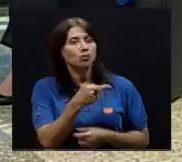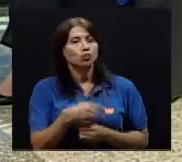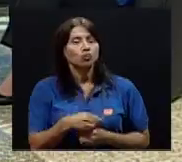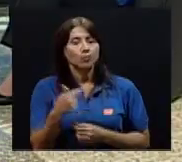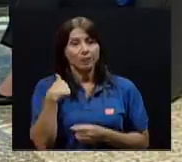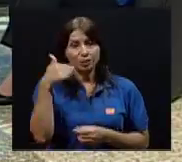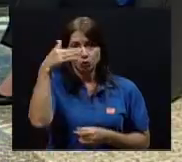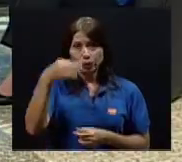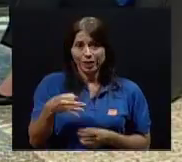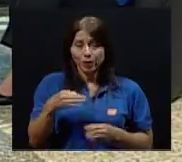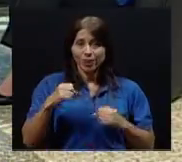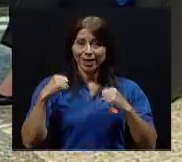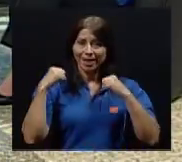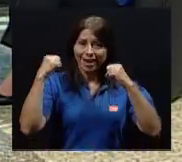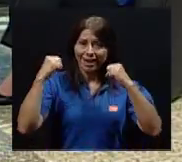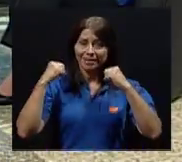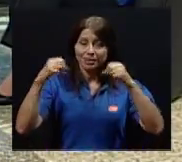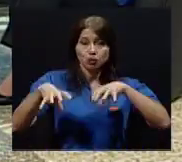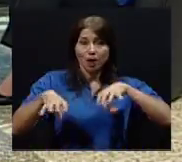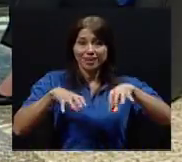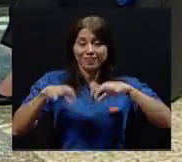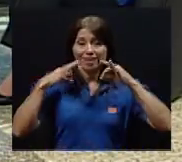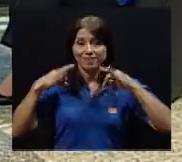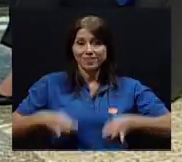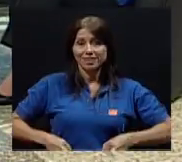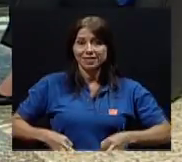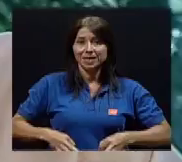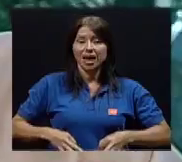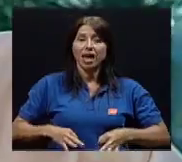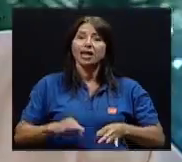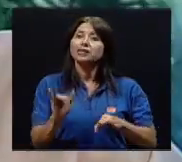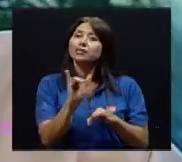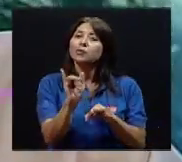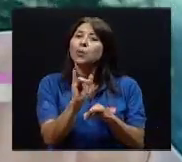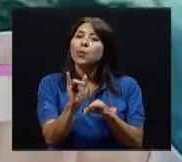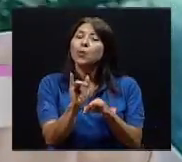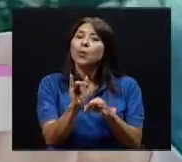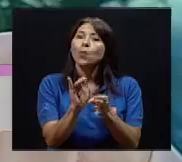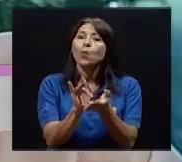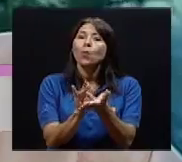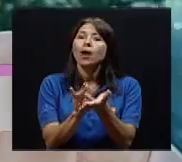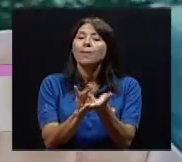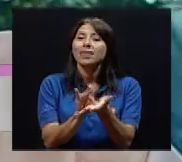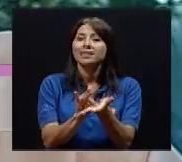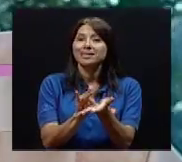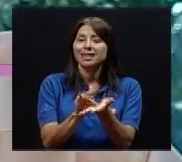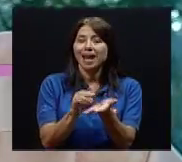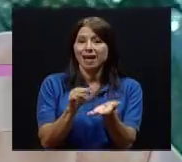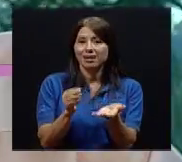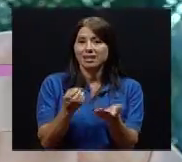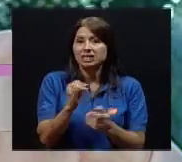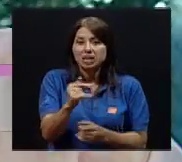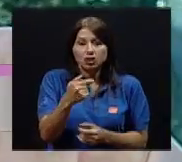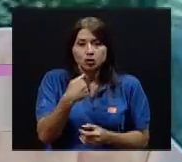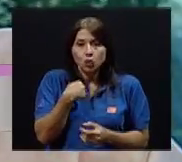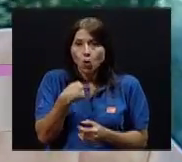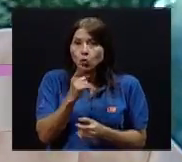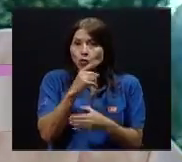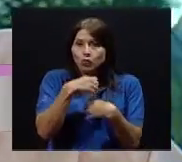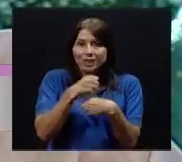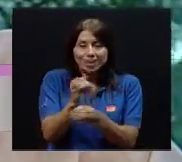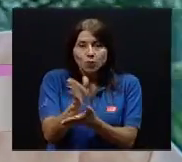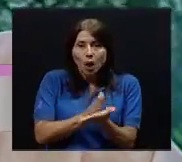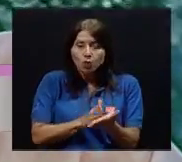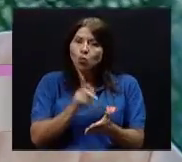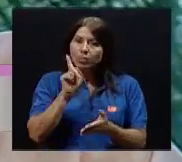ejercicio, la actividad física es una medicina, entonces si yo no estoy haciendo, yo tengo que hacerlo. Si no